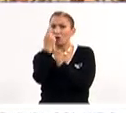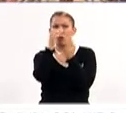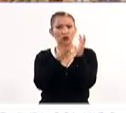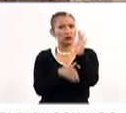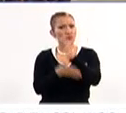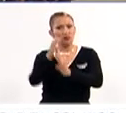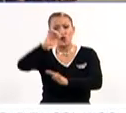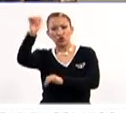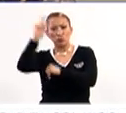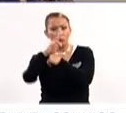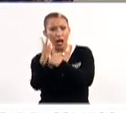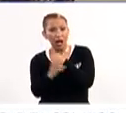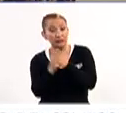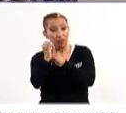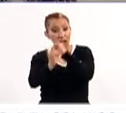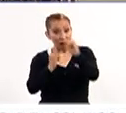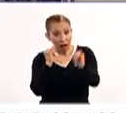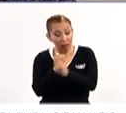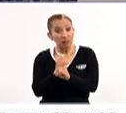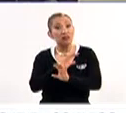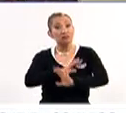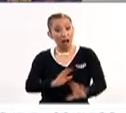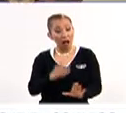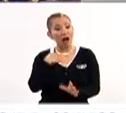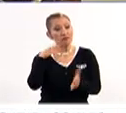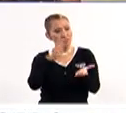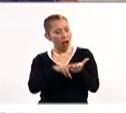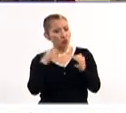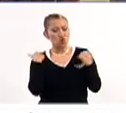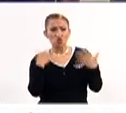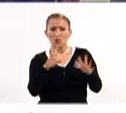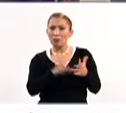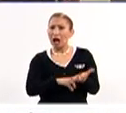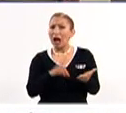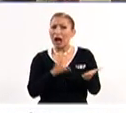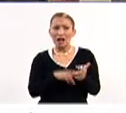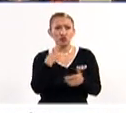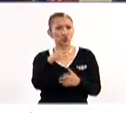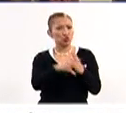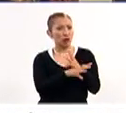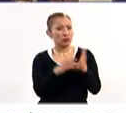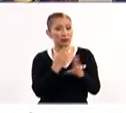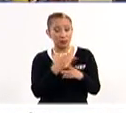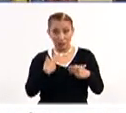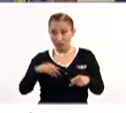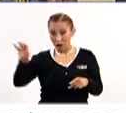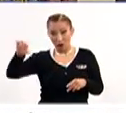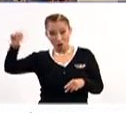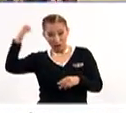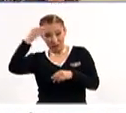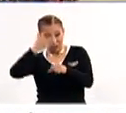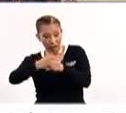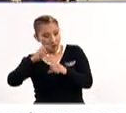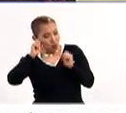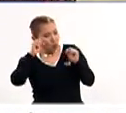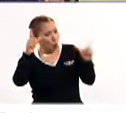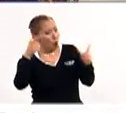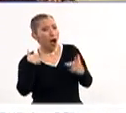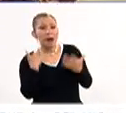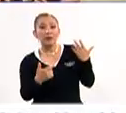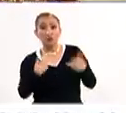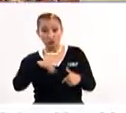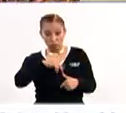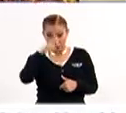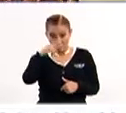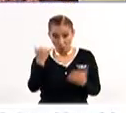ellos fuera de México, internacionalmente tienen un valor enorme. La verdad es que la gente de fuera los admira de una forma que hay veces